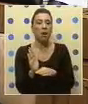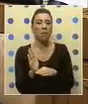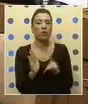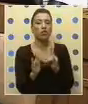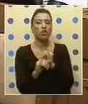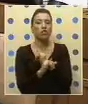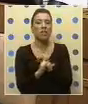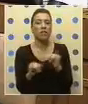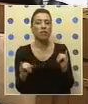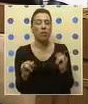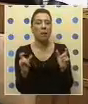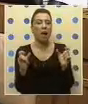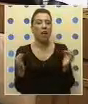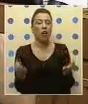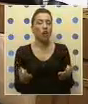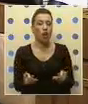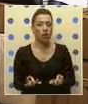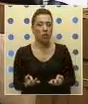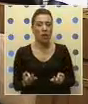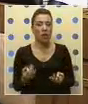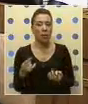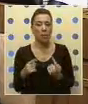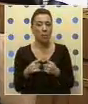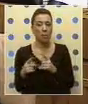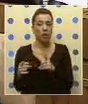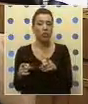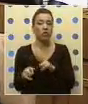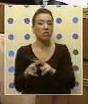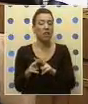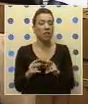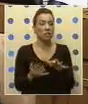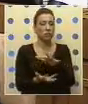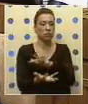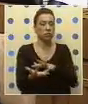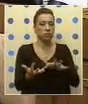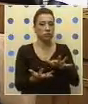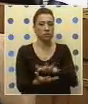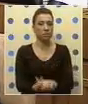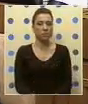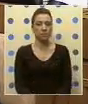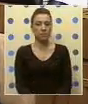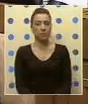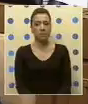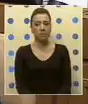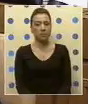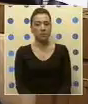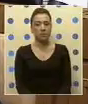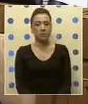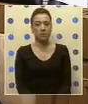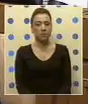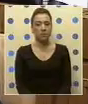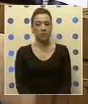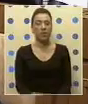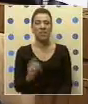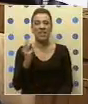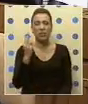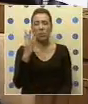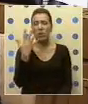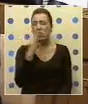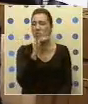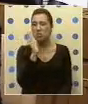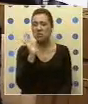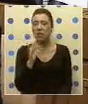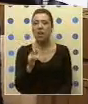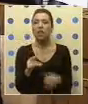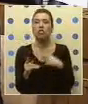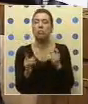de información a la Contraloría. Y por esa vía, vaya que se cometen irregularidades. Tercero, o cuarto, o quinto, yo no sé por qué